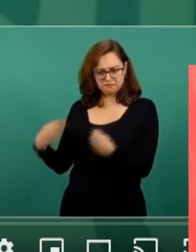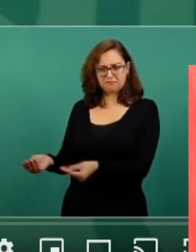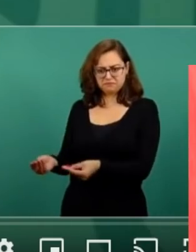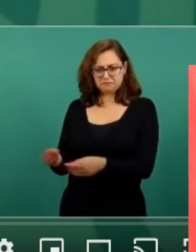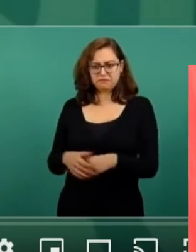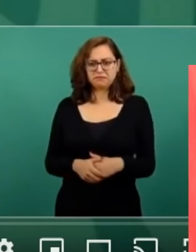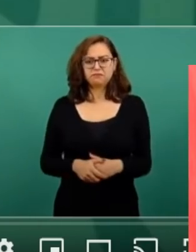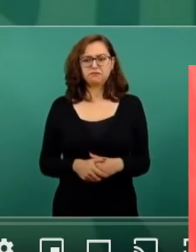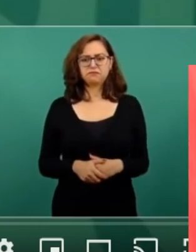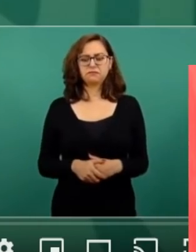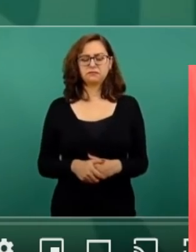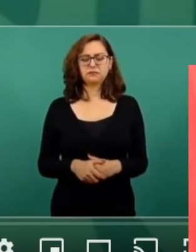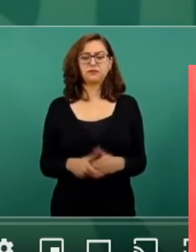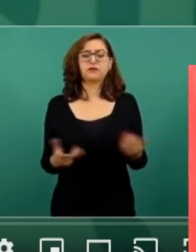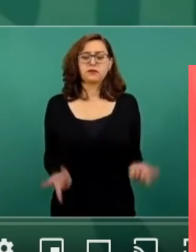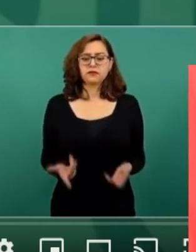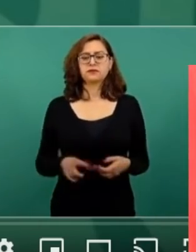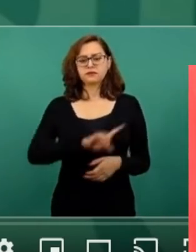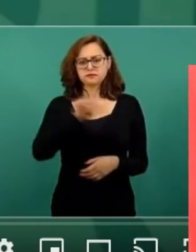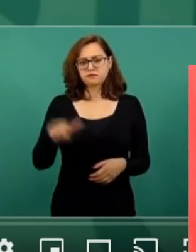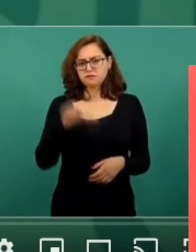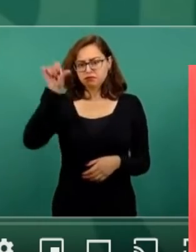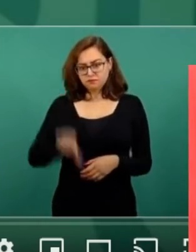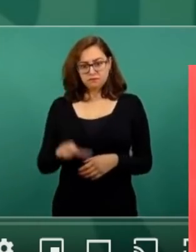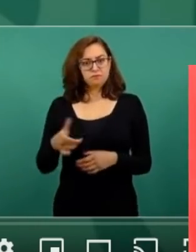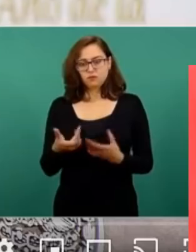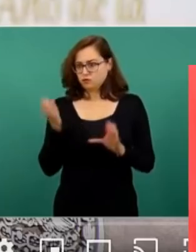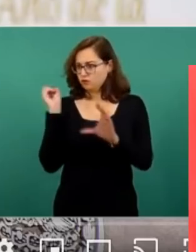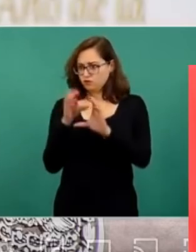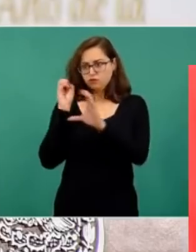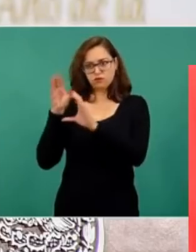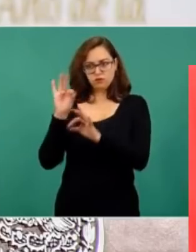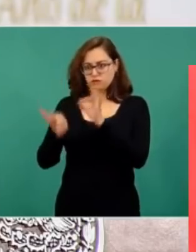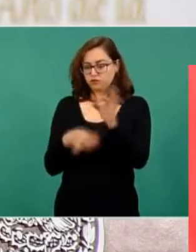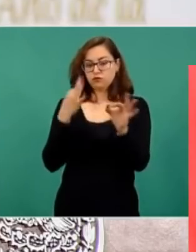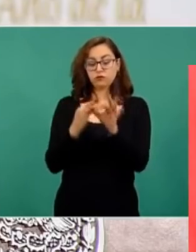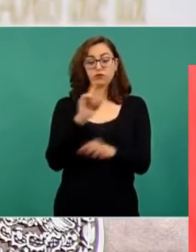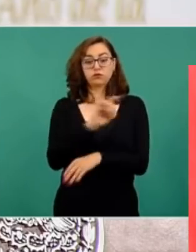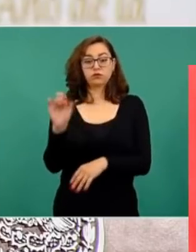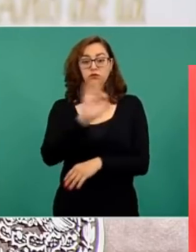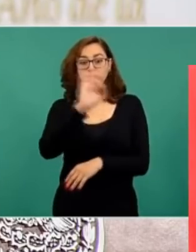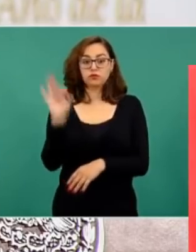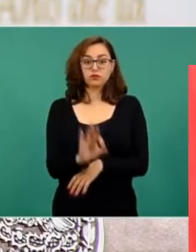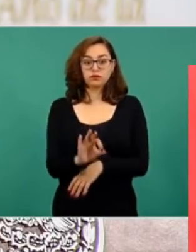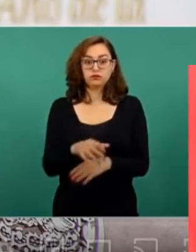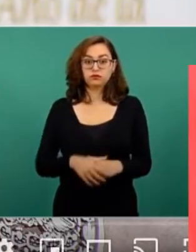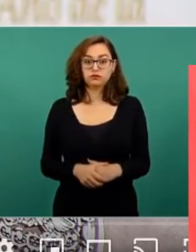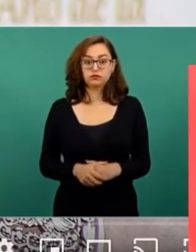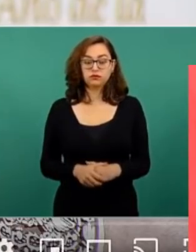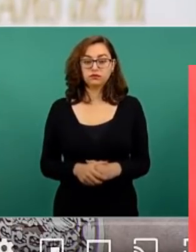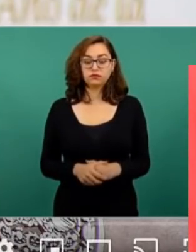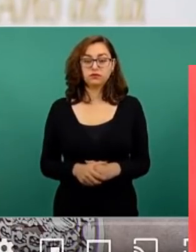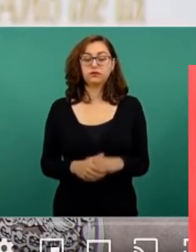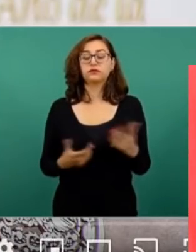en el transcurso del día debe cumplirse con el 100%. Aclarar que este estímulo es